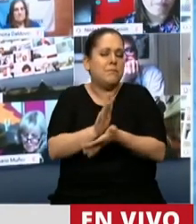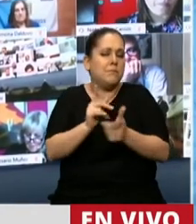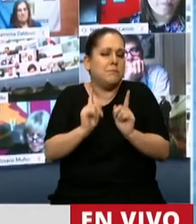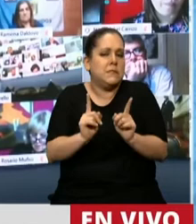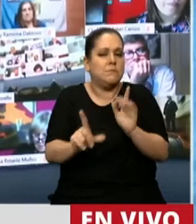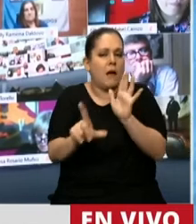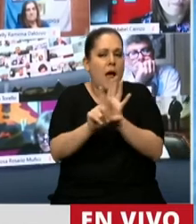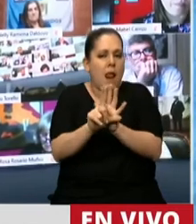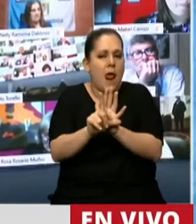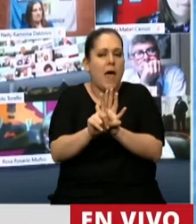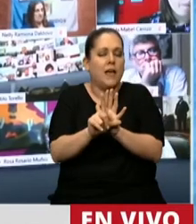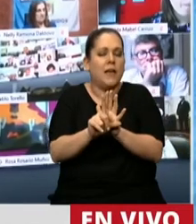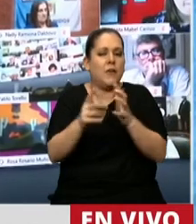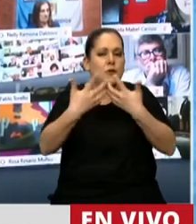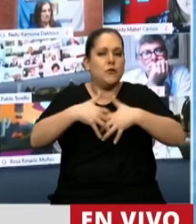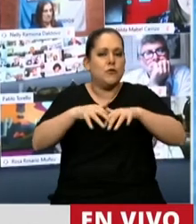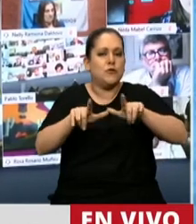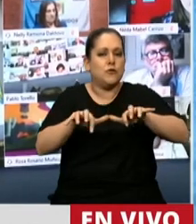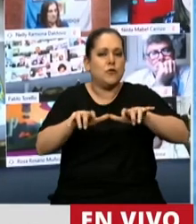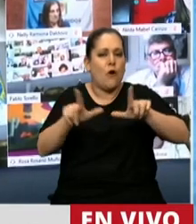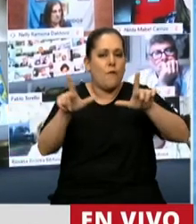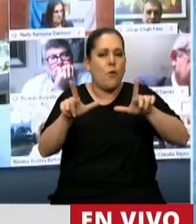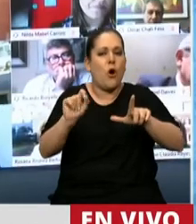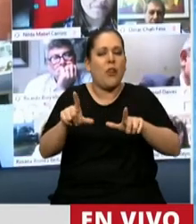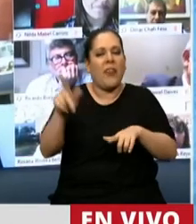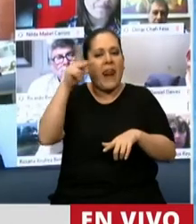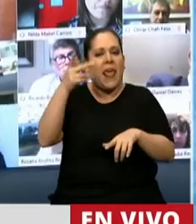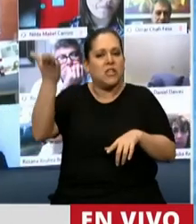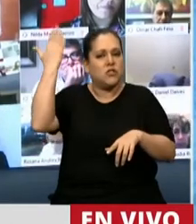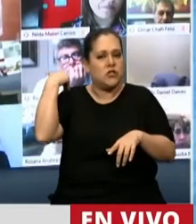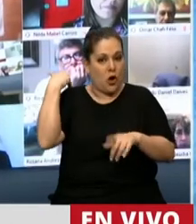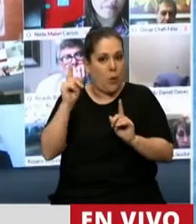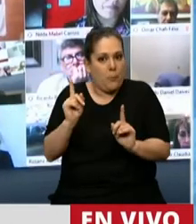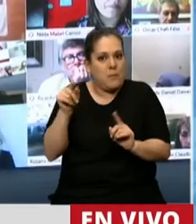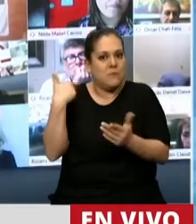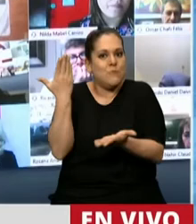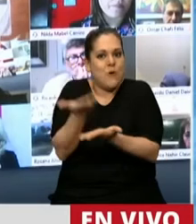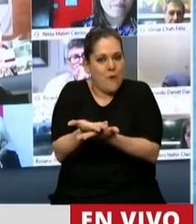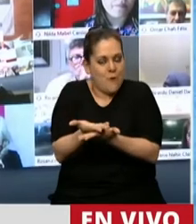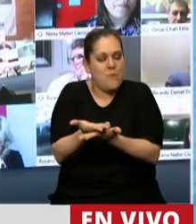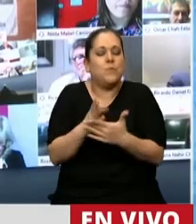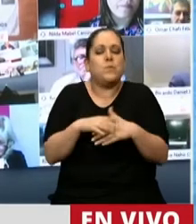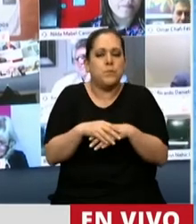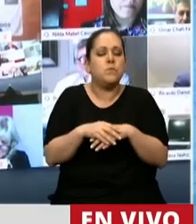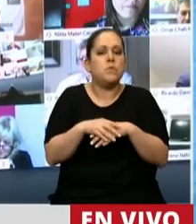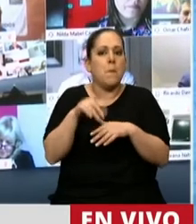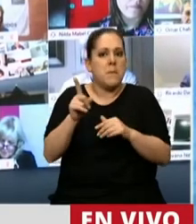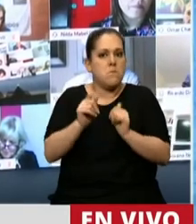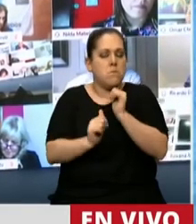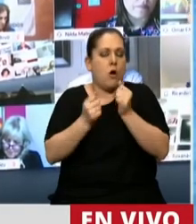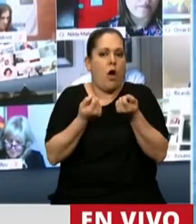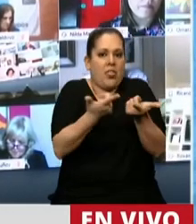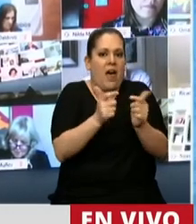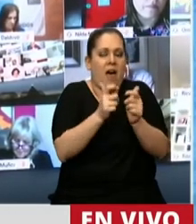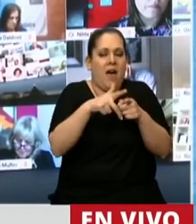de software de Néstor Kirchner que ya con esto creo que no hay dudas de que fue la ley que posicionó a esta industria